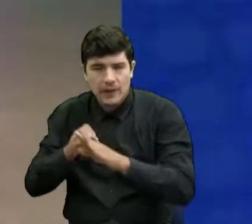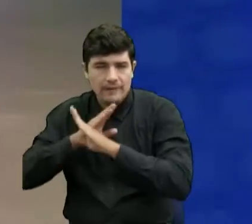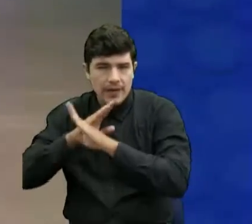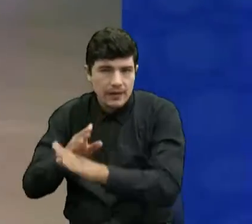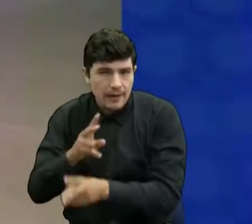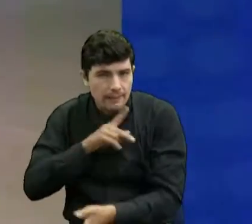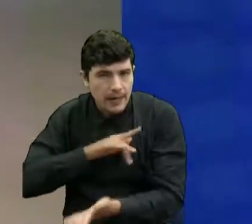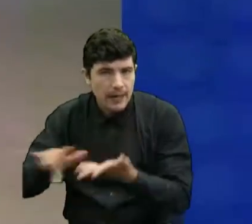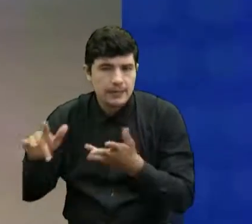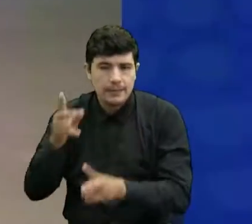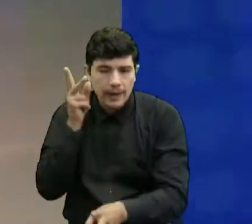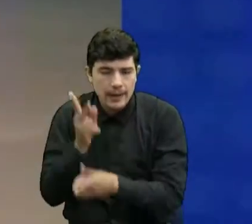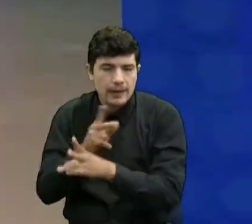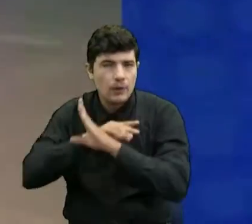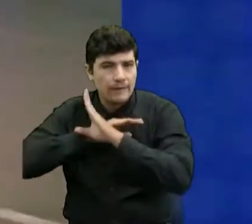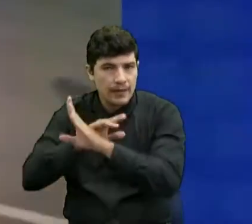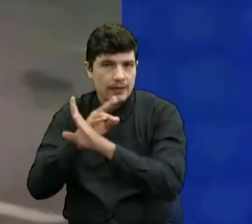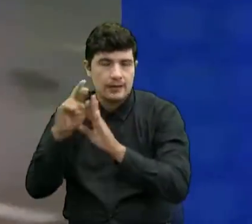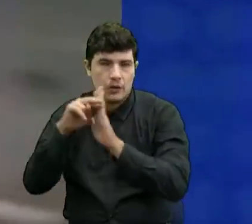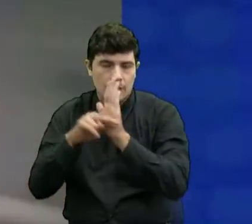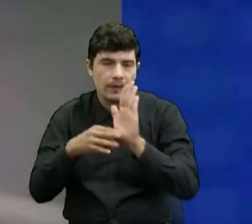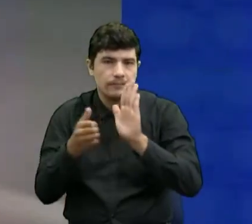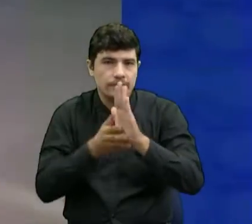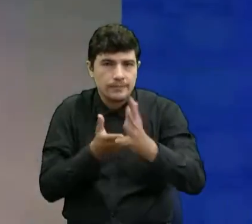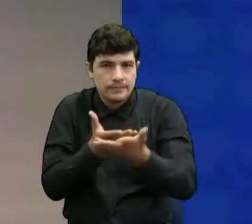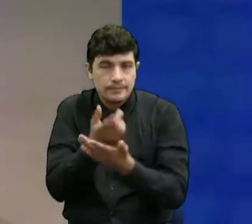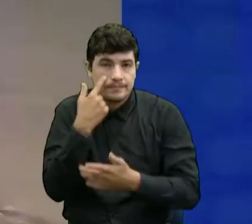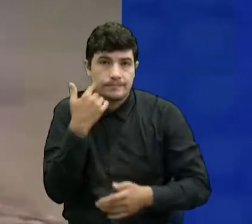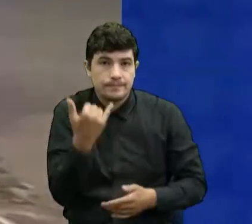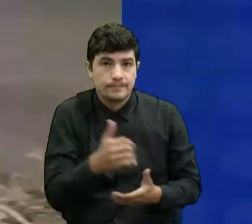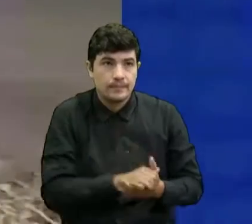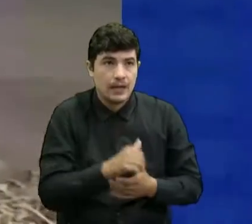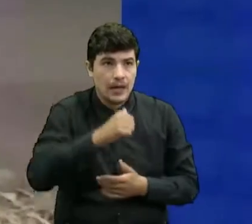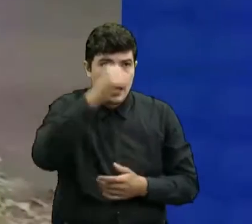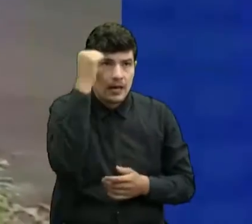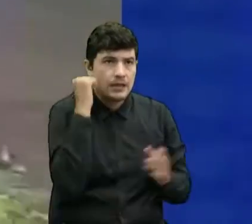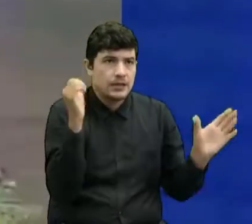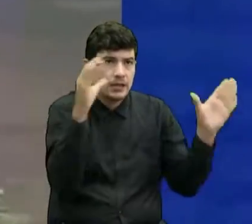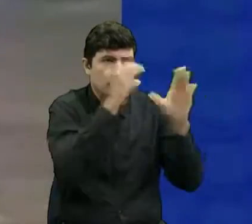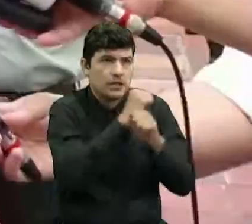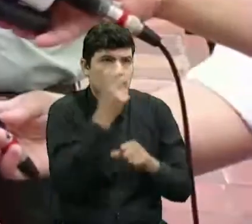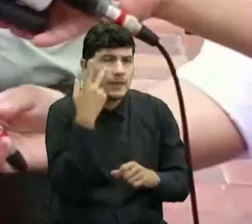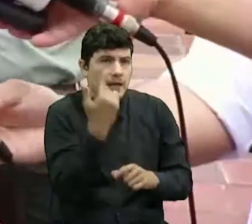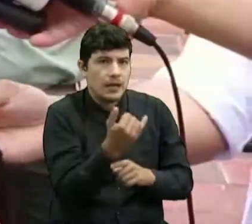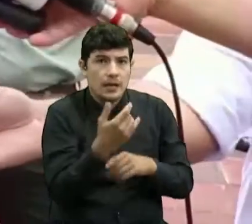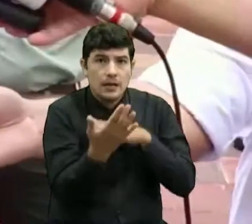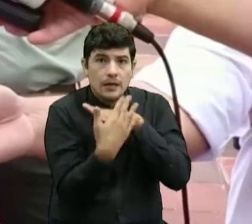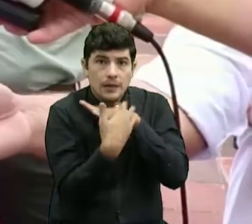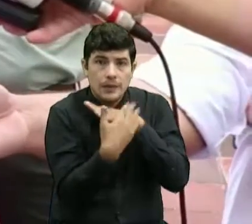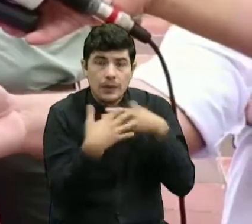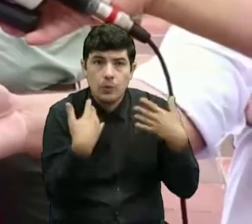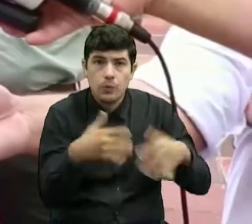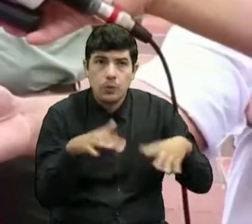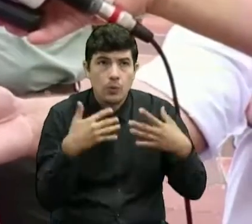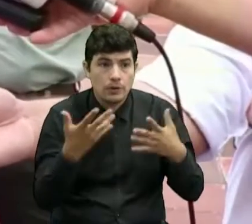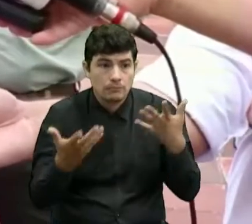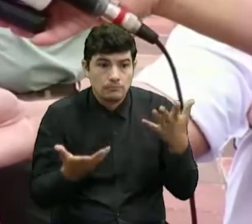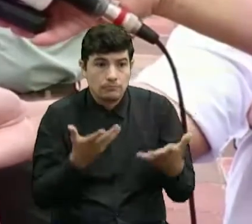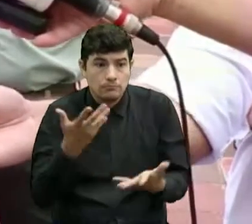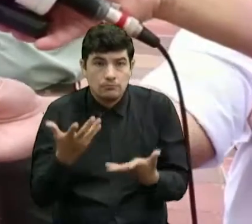anoche, los señores comandantes de Estación de Jordán y Estación Cepitá me manifestaron que tuvieron que